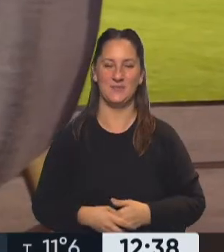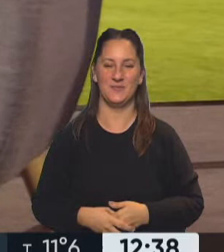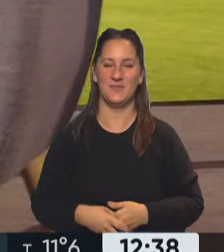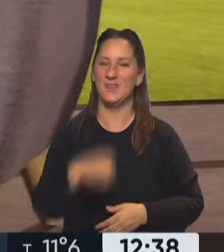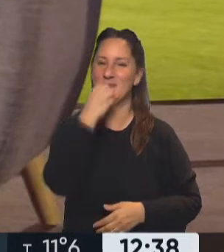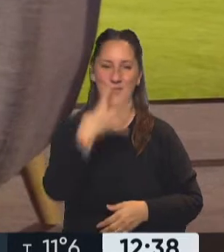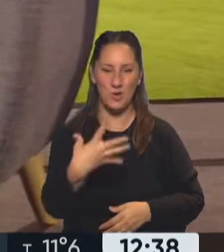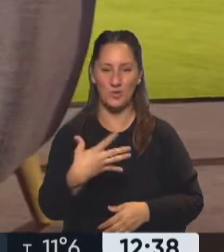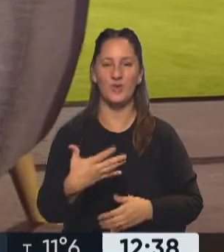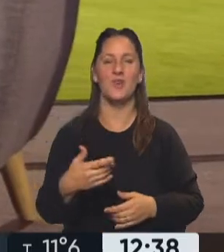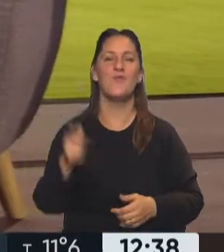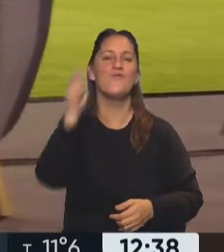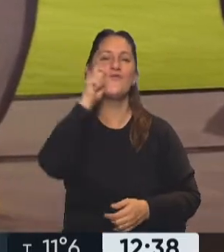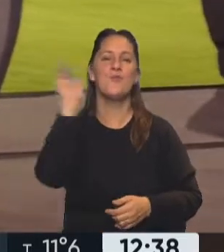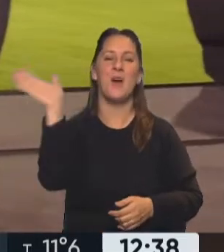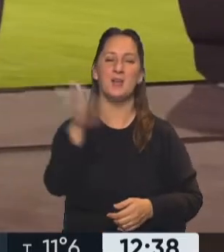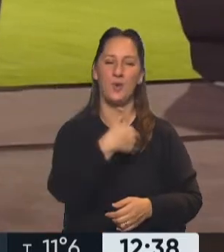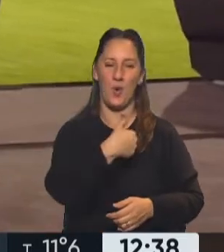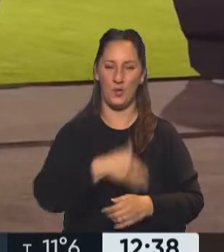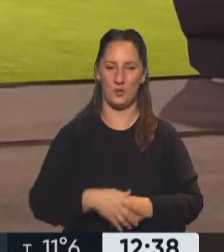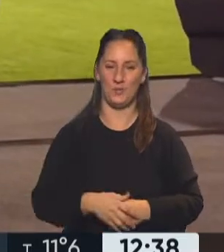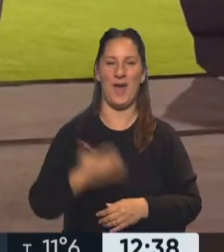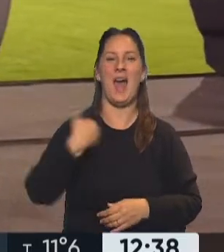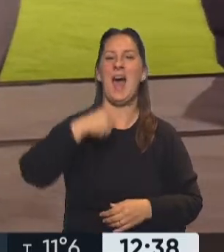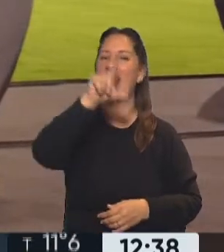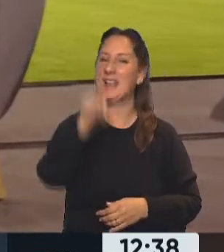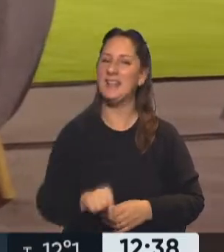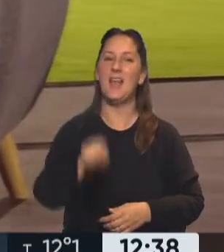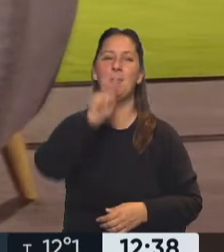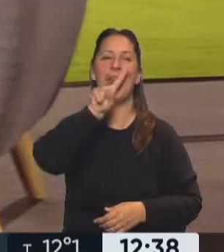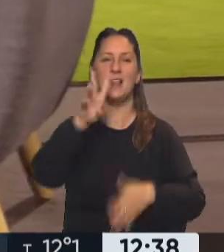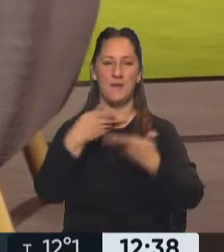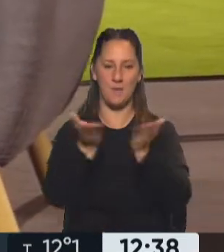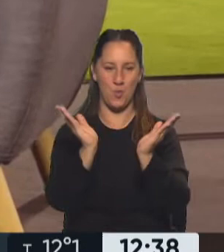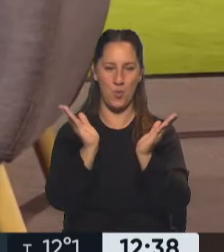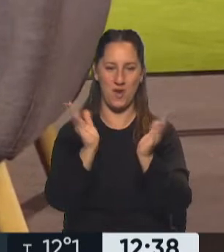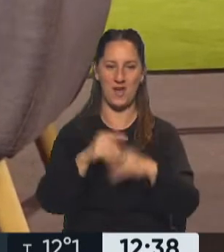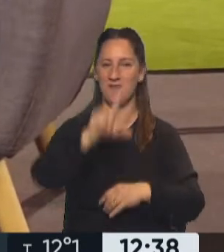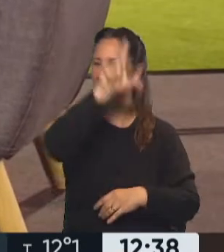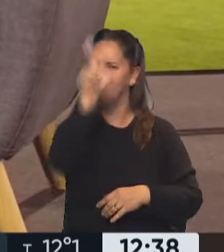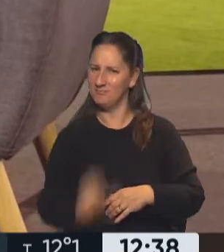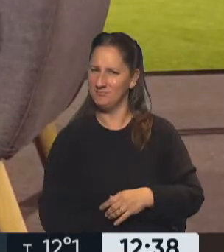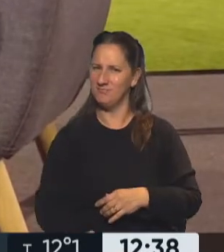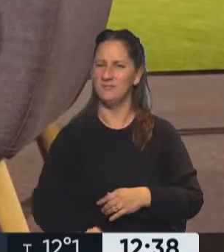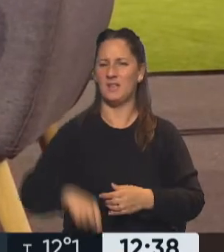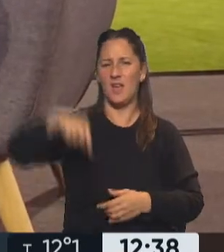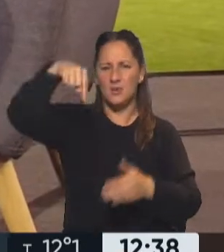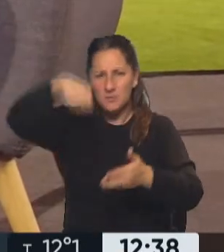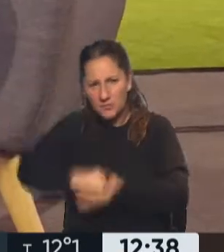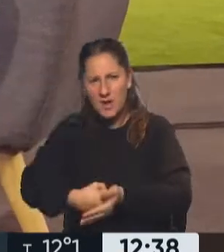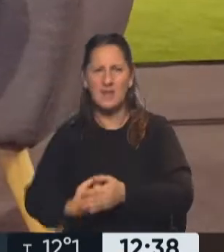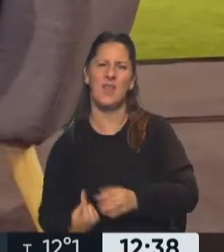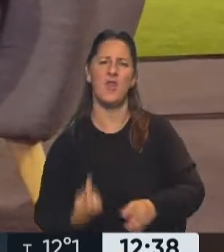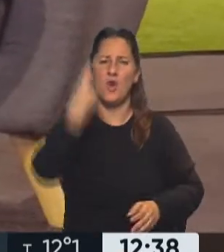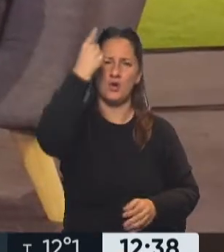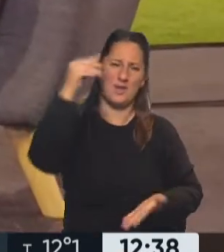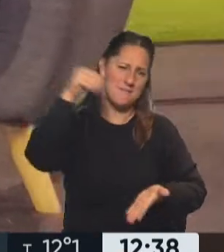Hermoso. Un beso para todos. Eso, un saludo para toda la Argentina con la televisión pública. De punta a punta, desde el glaciar hasta San Espeña.